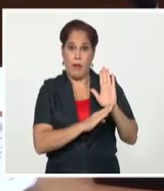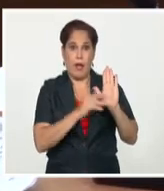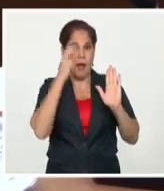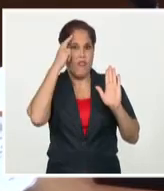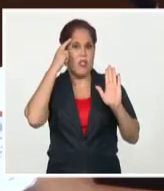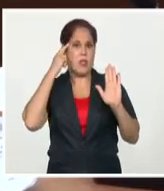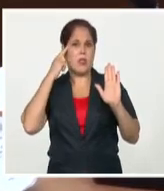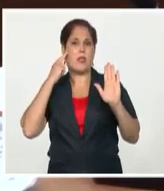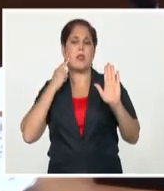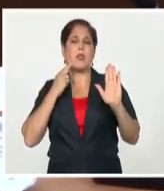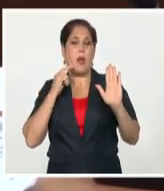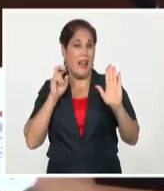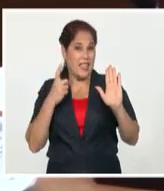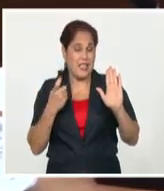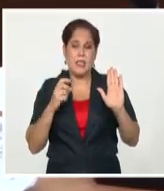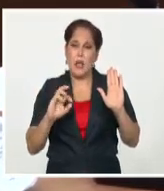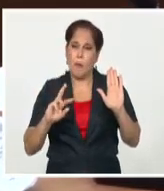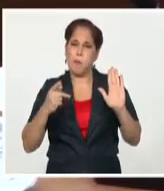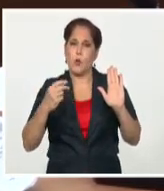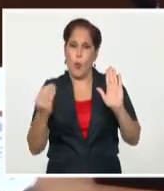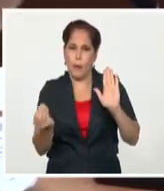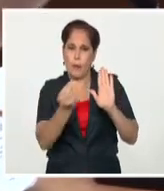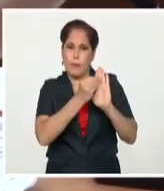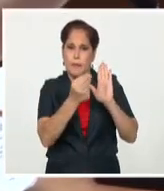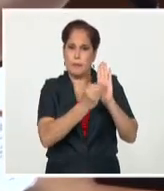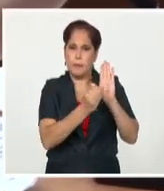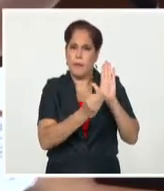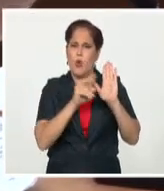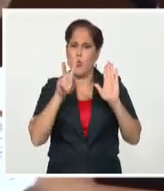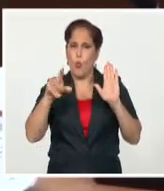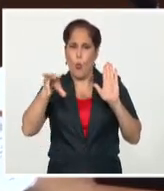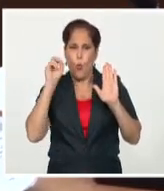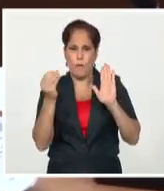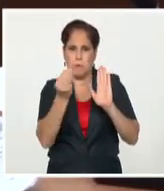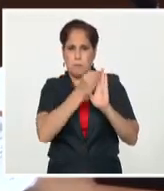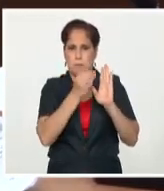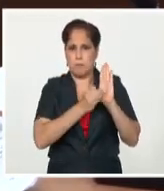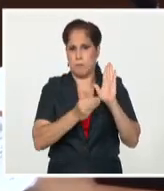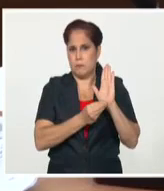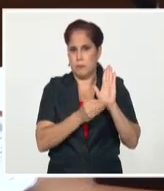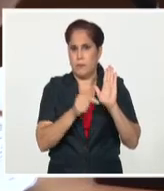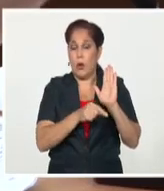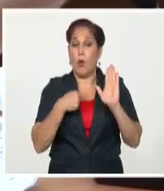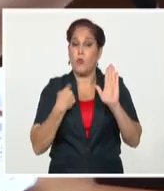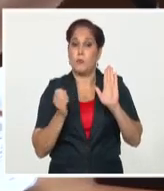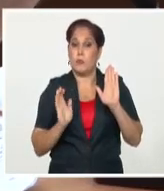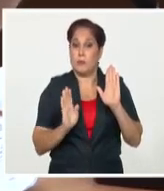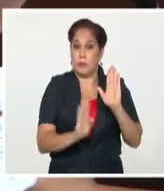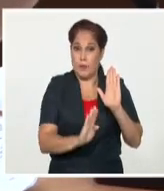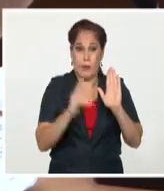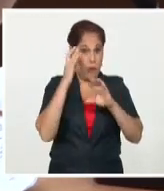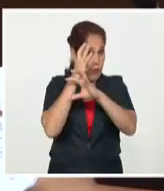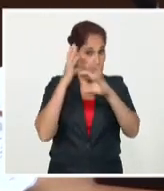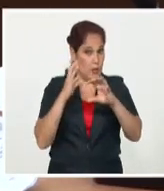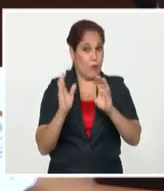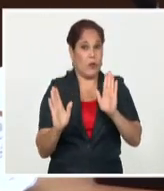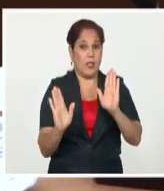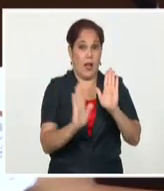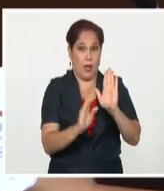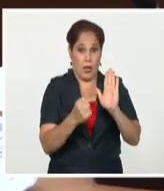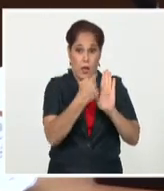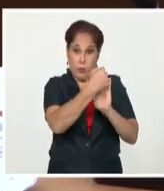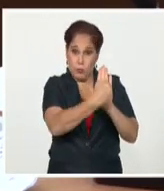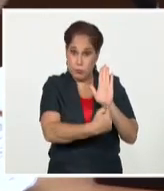se van agotando, tanto terapéutica como preventiva. Y estamos trayendo los científicos, en general